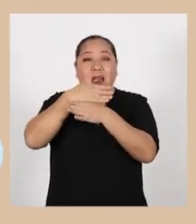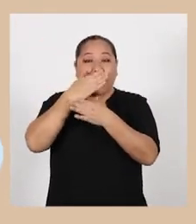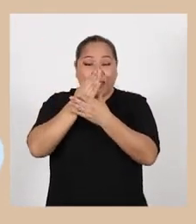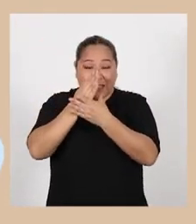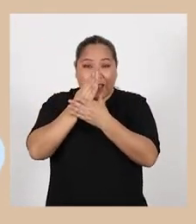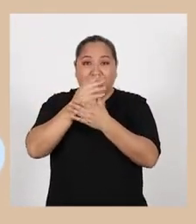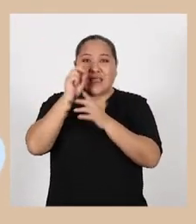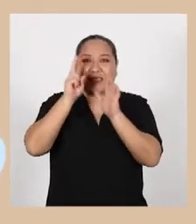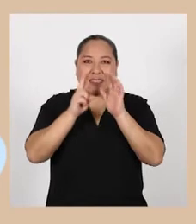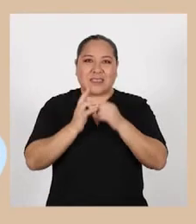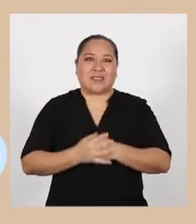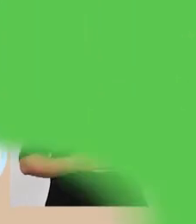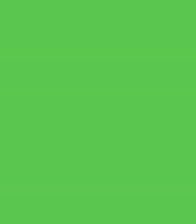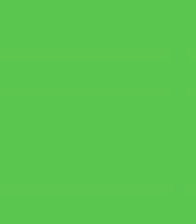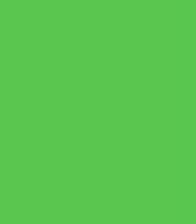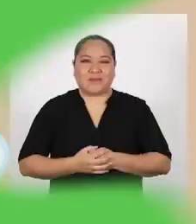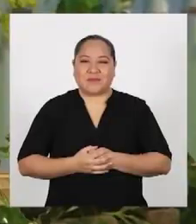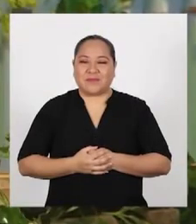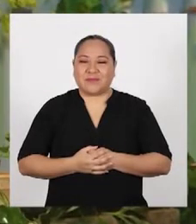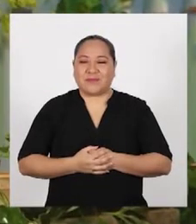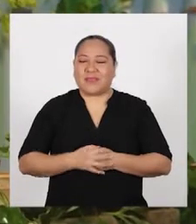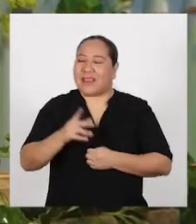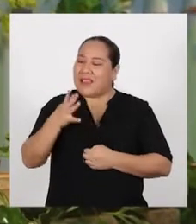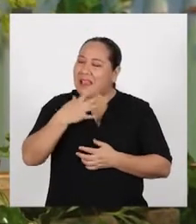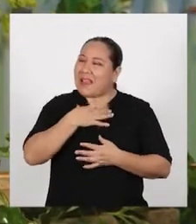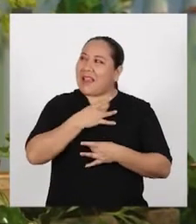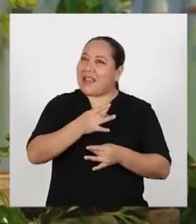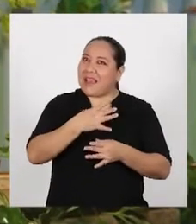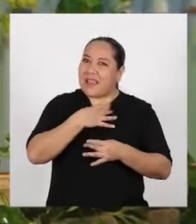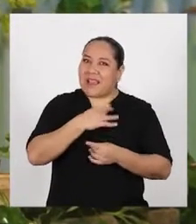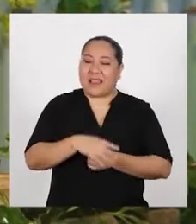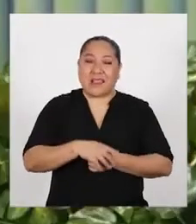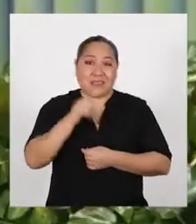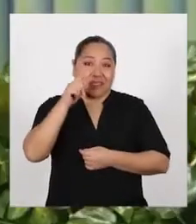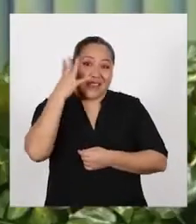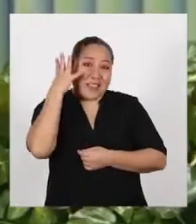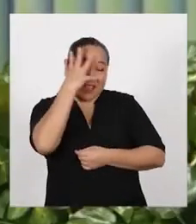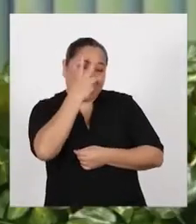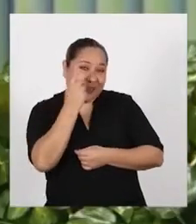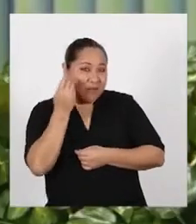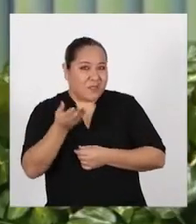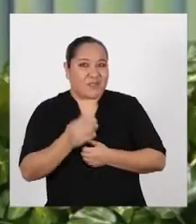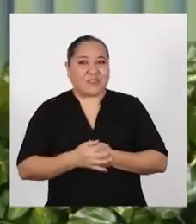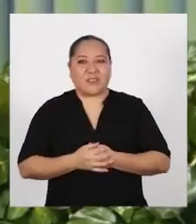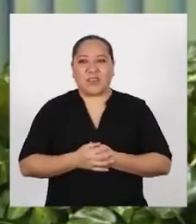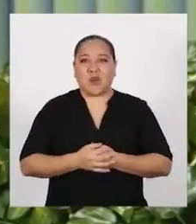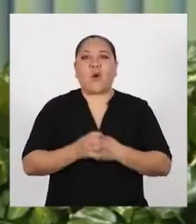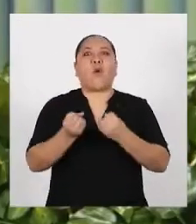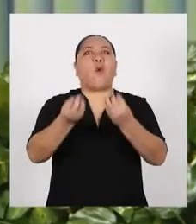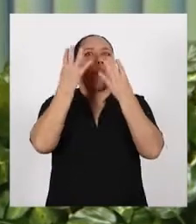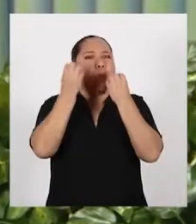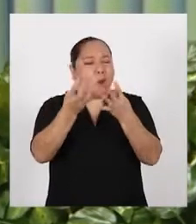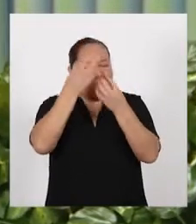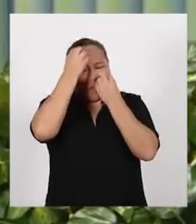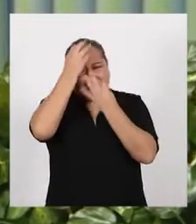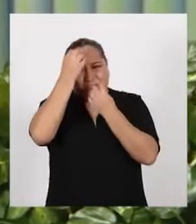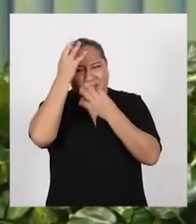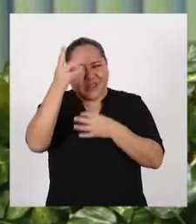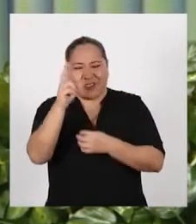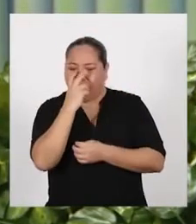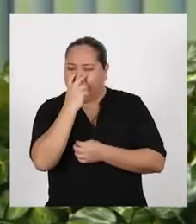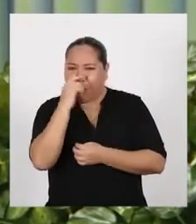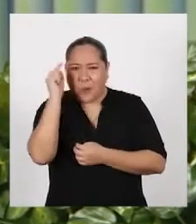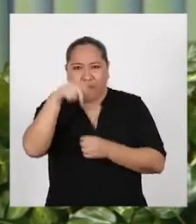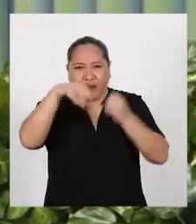forma el arcoiris ¡Qué interesante! ¡Y hermoso! ¡Cuántos datos